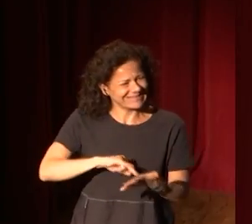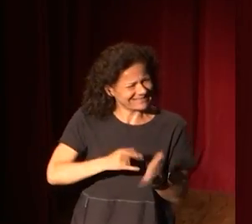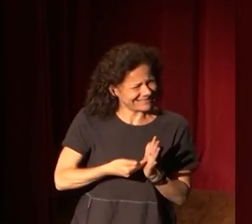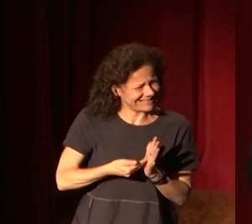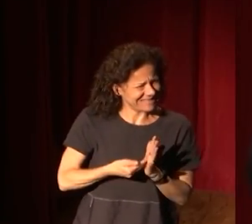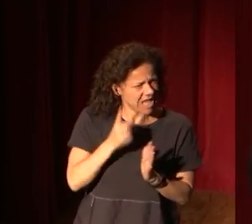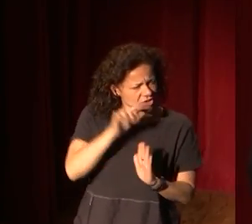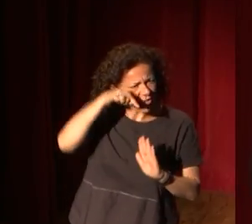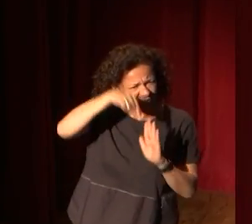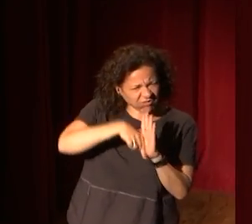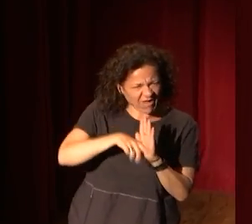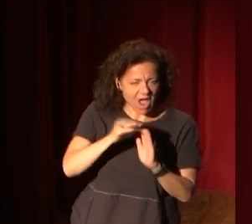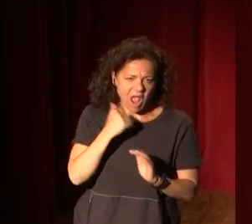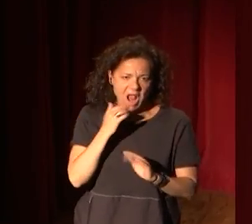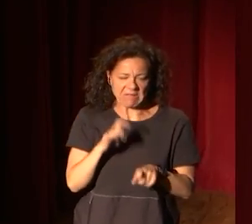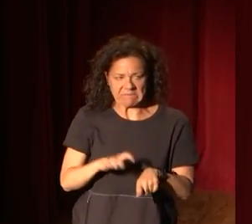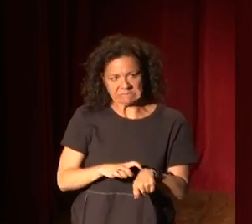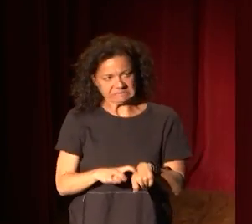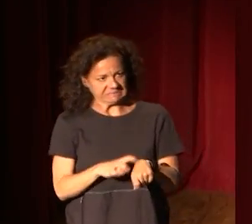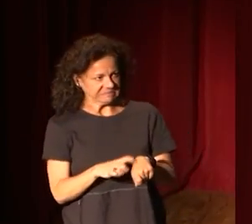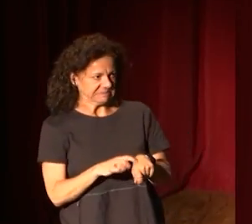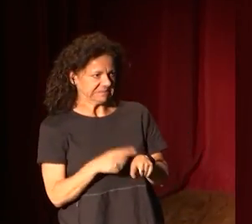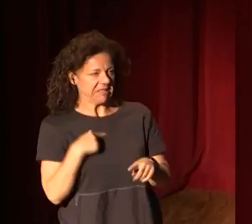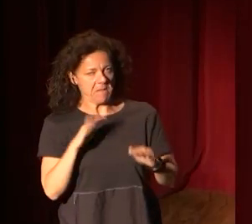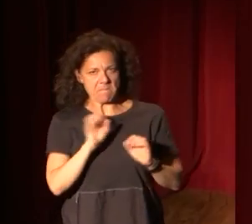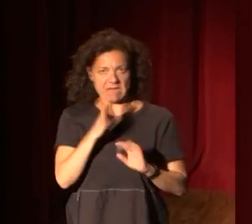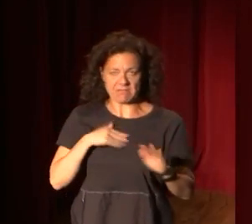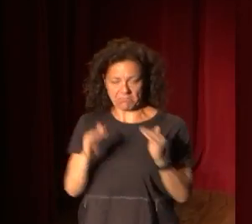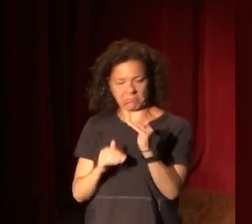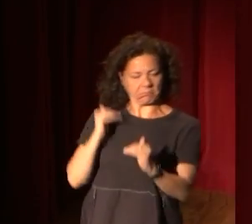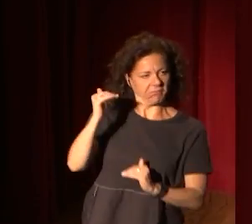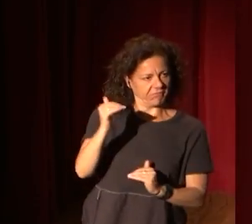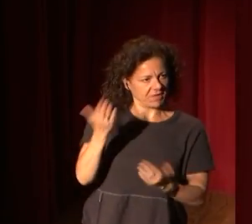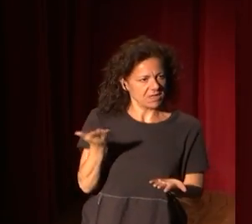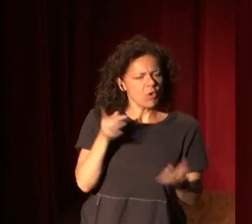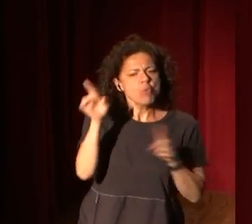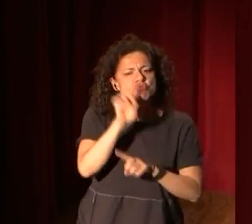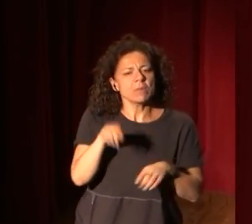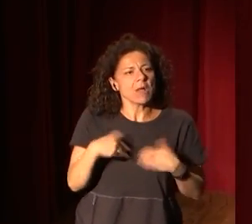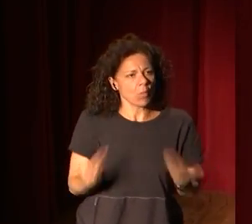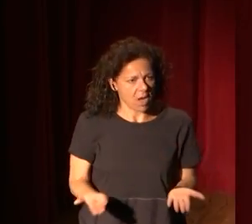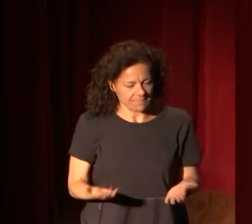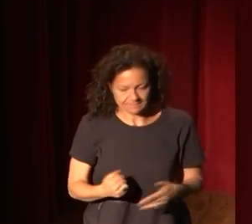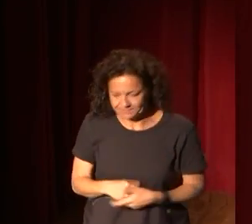no tiene un trasfondo de clasismo, de superioridad. ¿Cuál es el problema con esto?